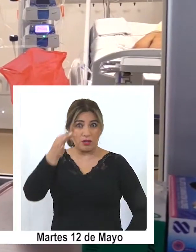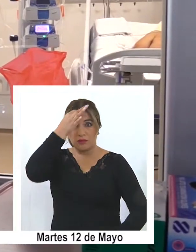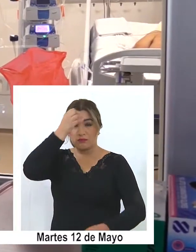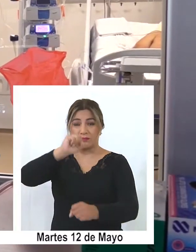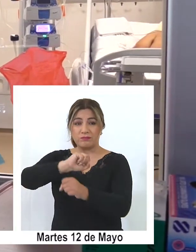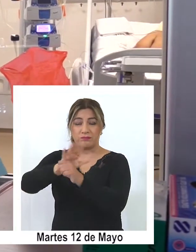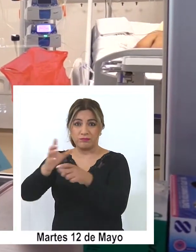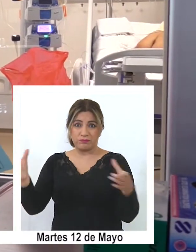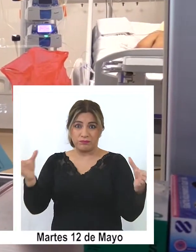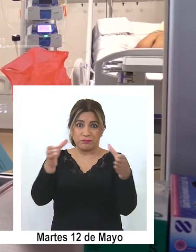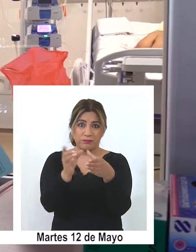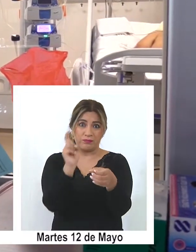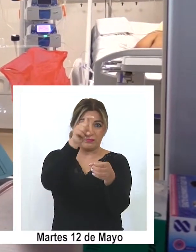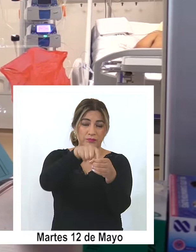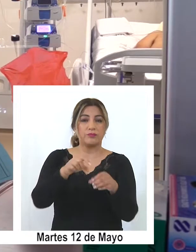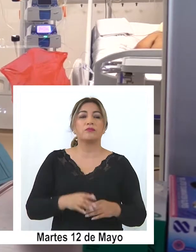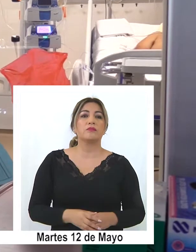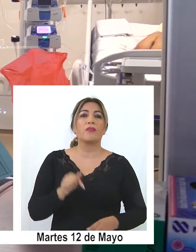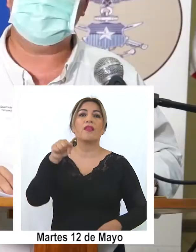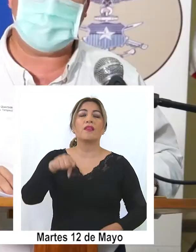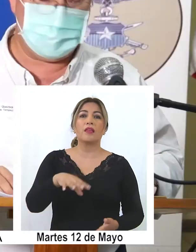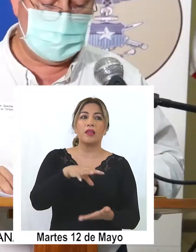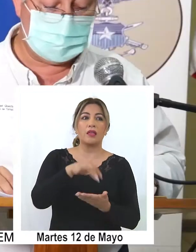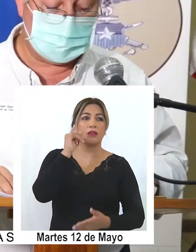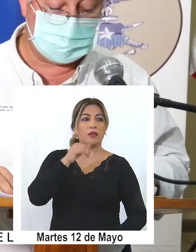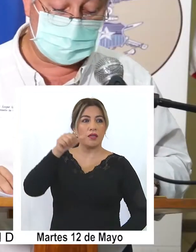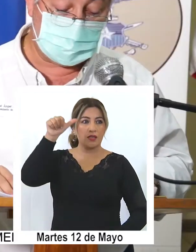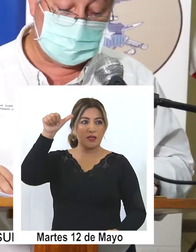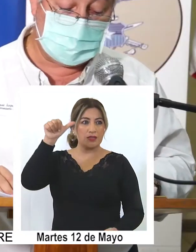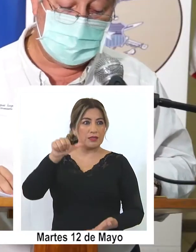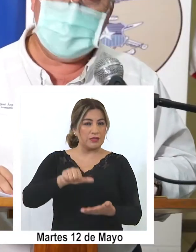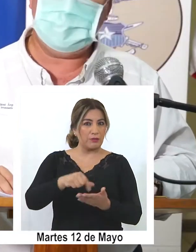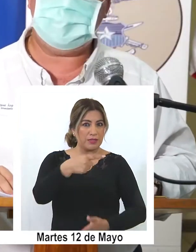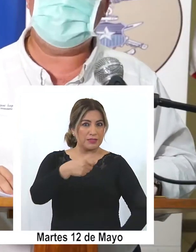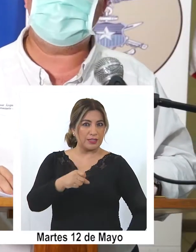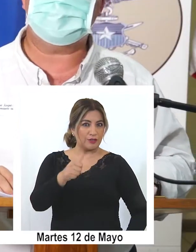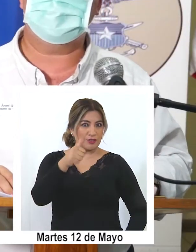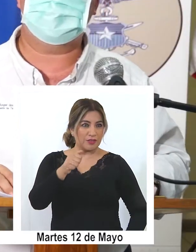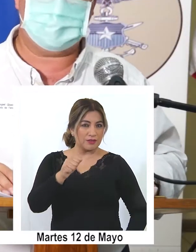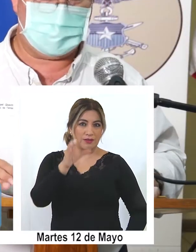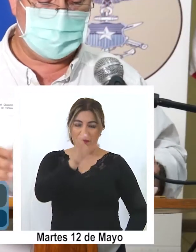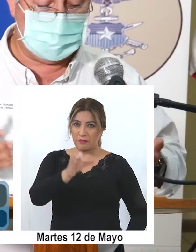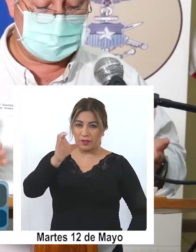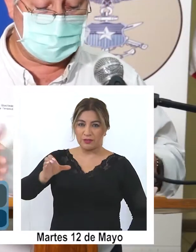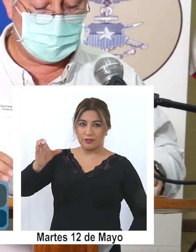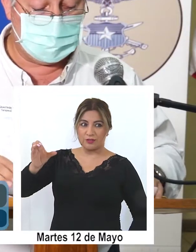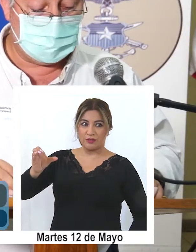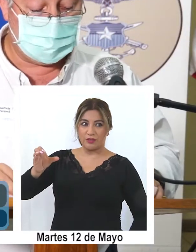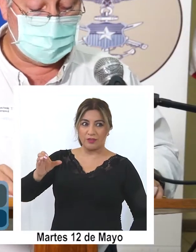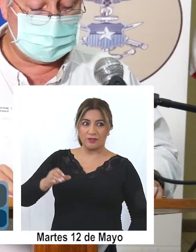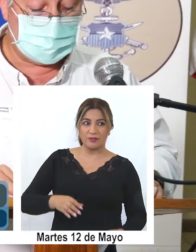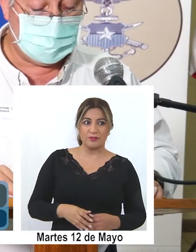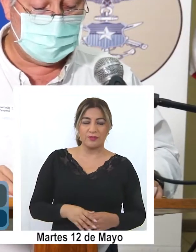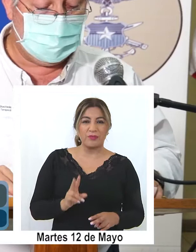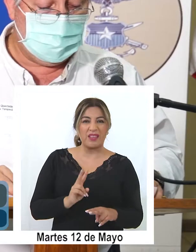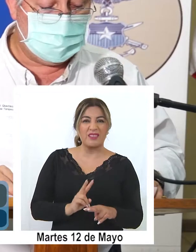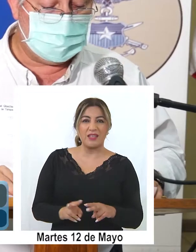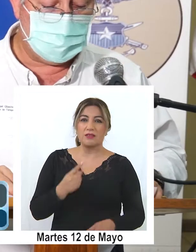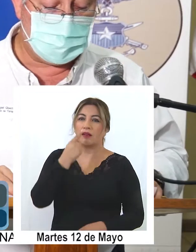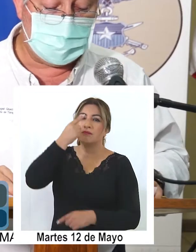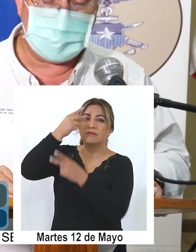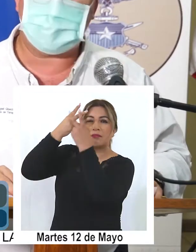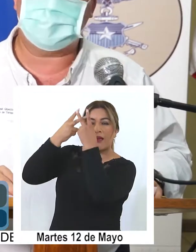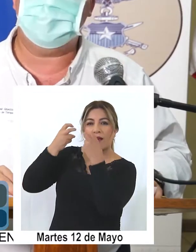sumaron a esta lista. Llevamos en nuestra región 6.160 casos que se han hecho el examen,